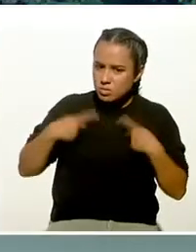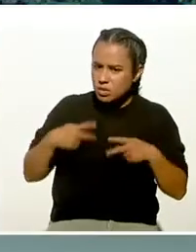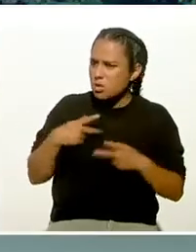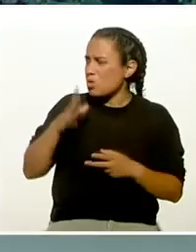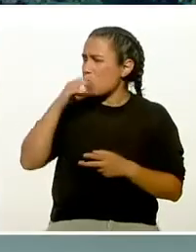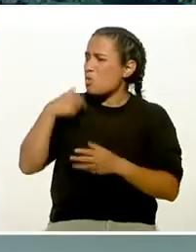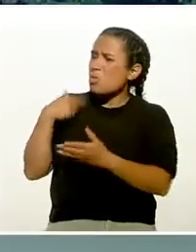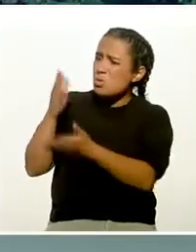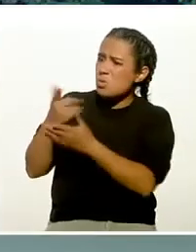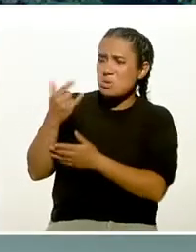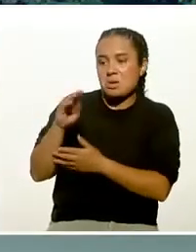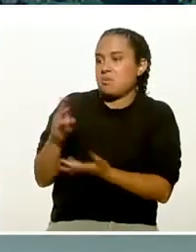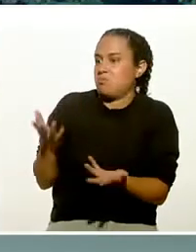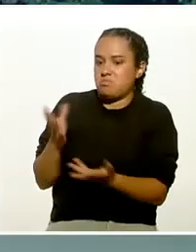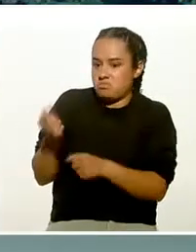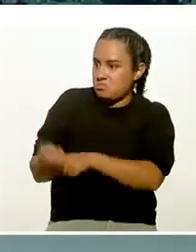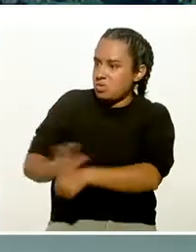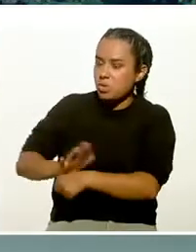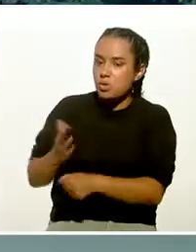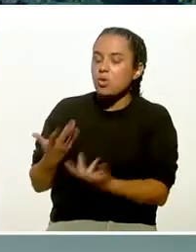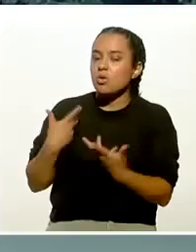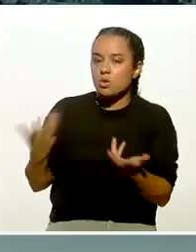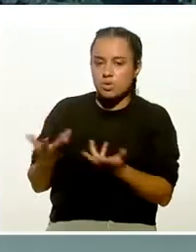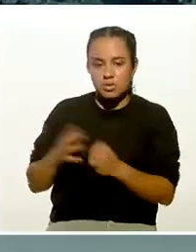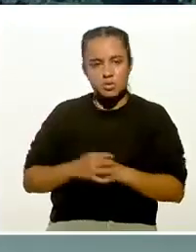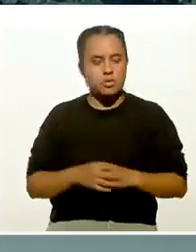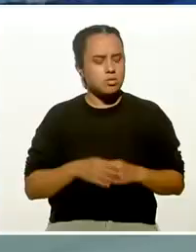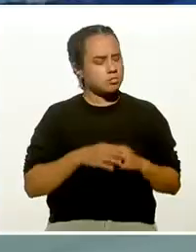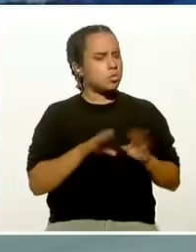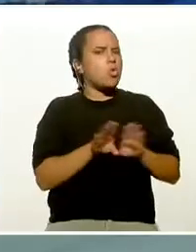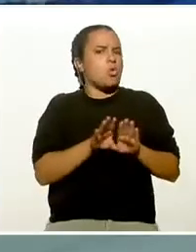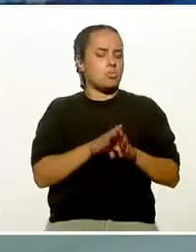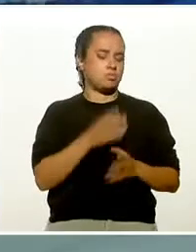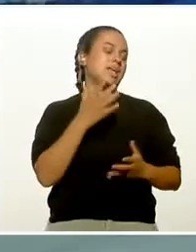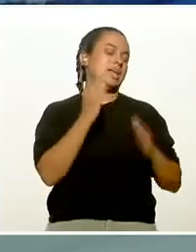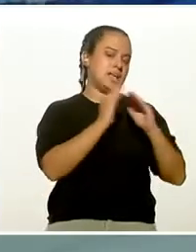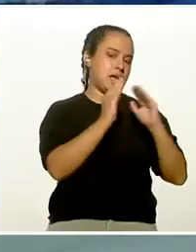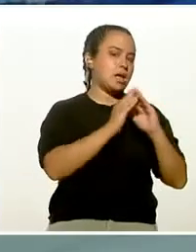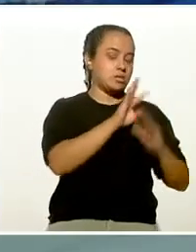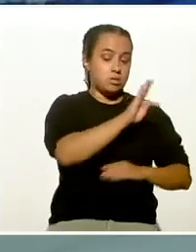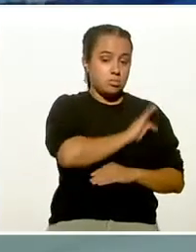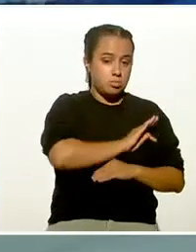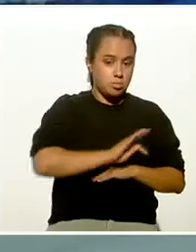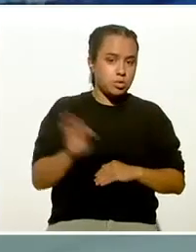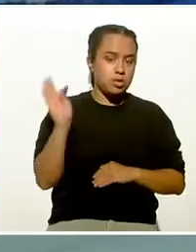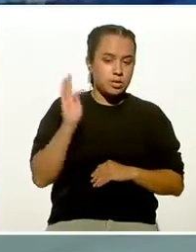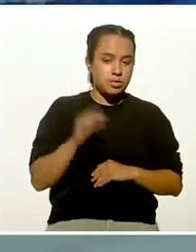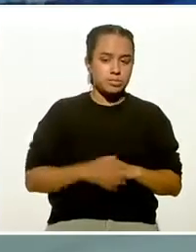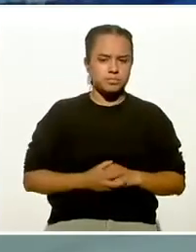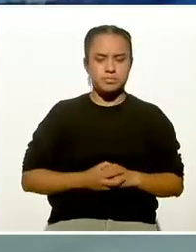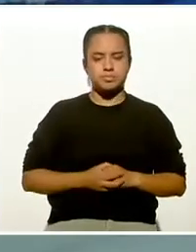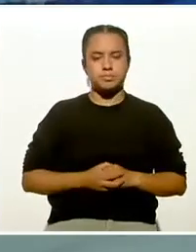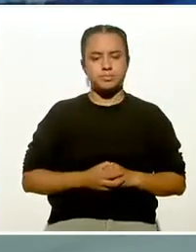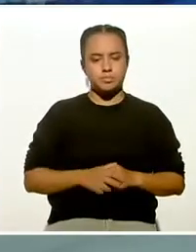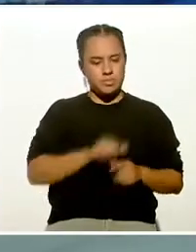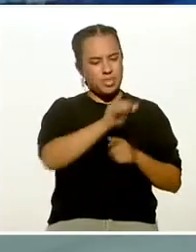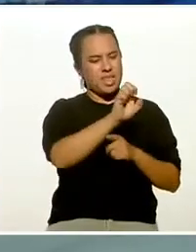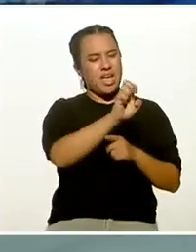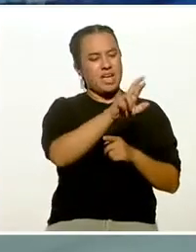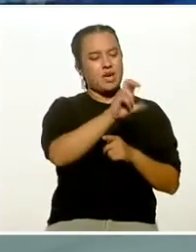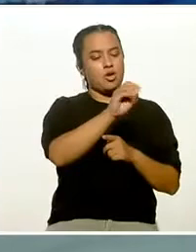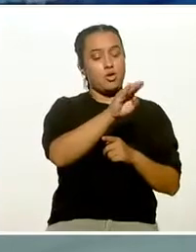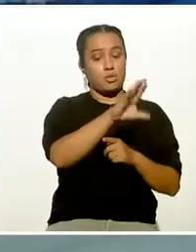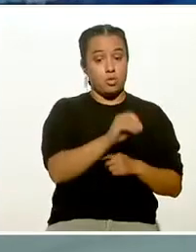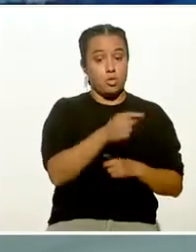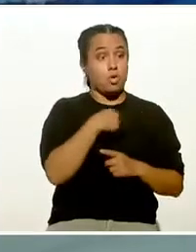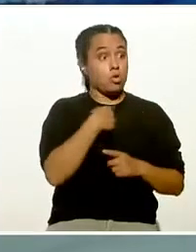gimnasio, estamos en pandemia, ¿qué hago? Bueno, lo puedo hacer desde casa. El hecho que sea aeróbico no quiere decir que lo